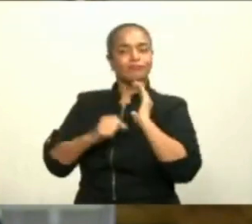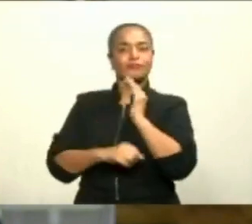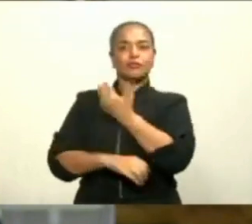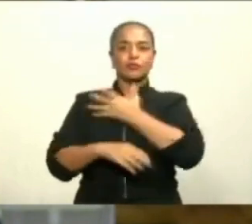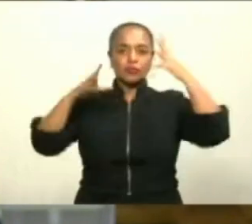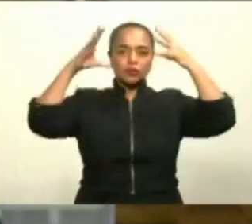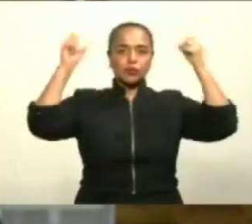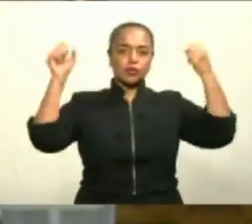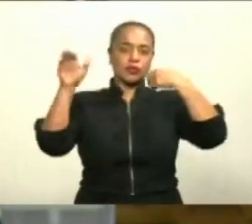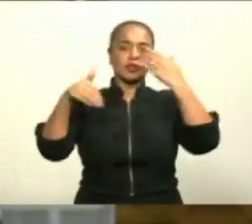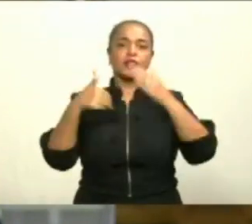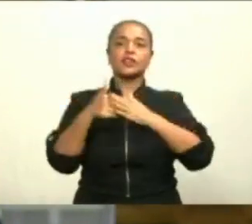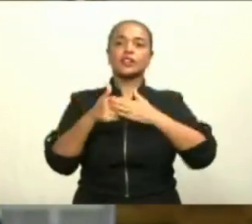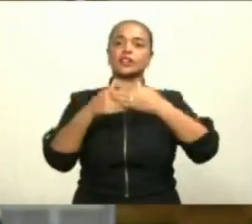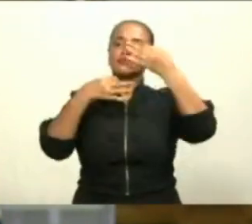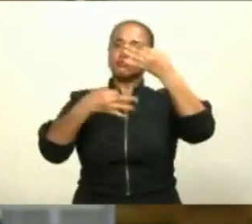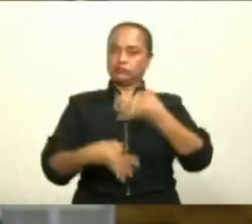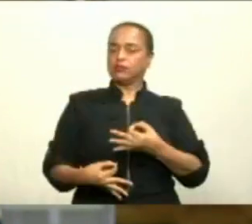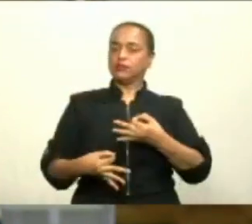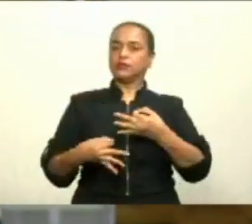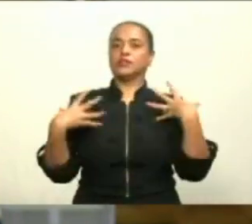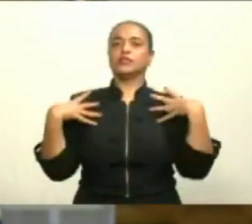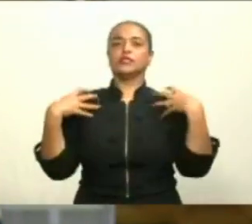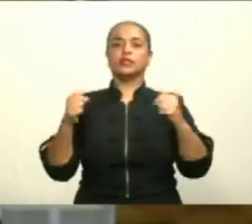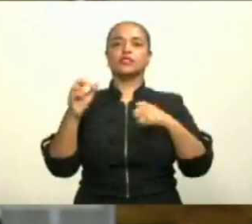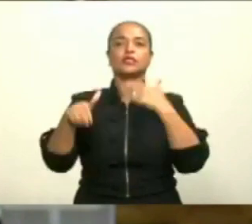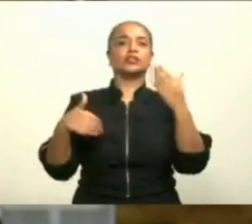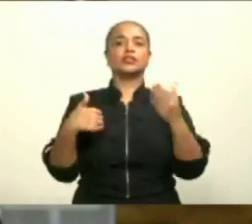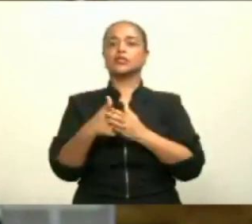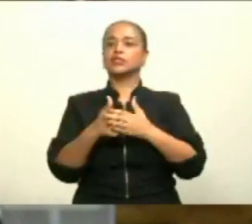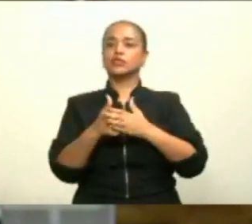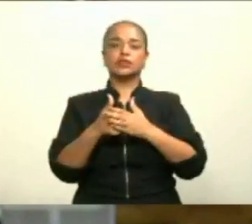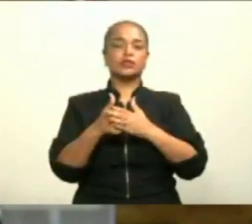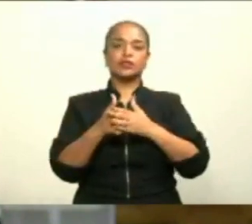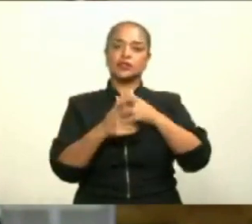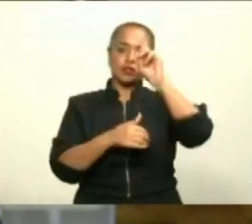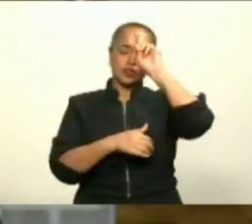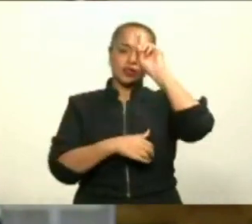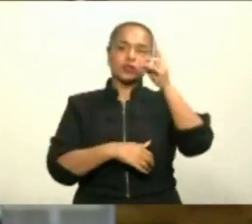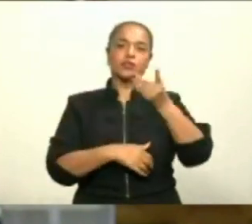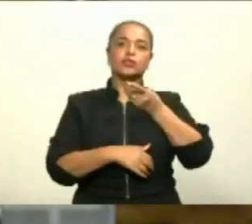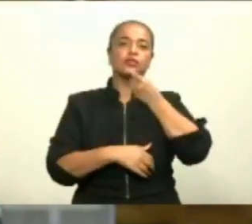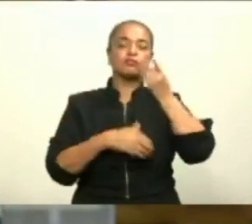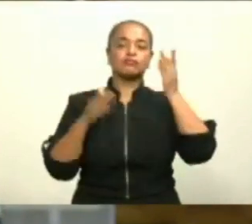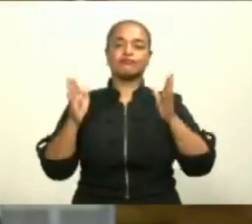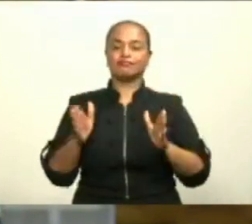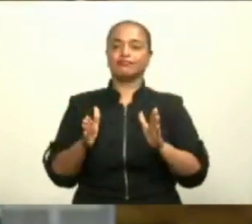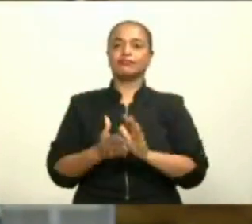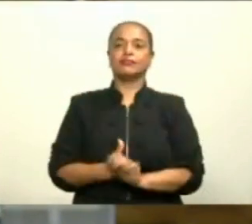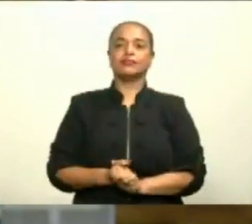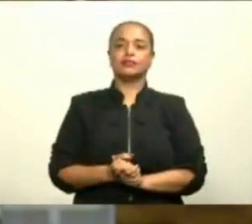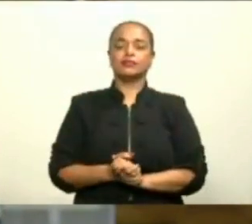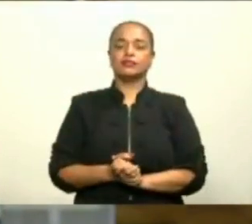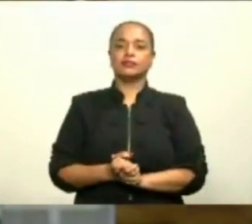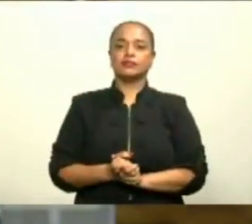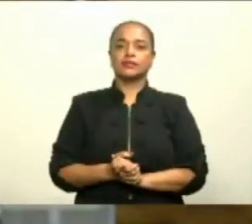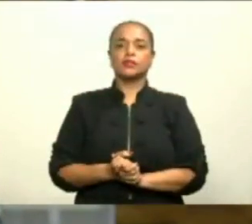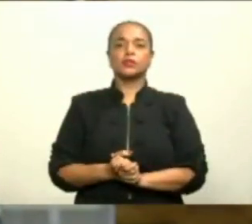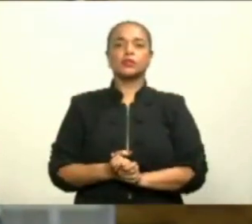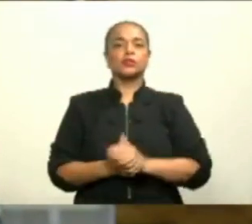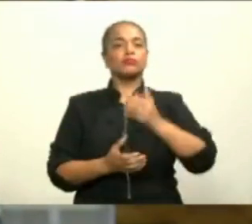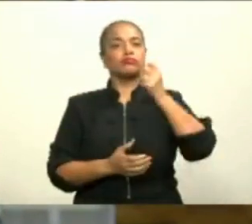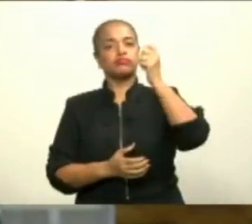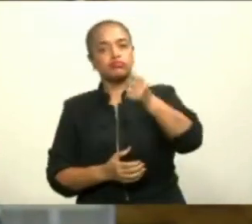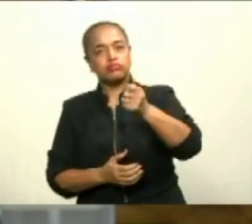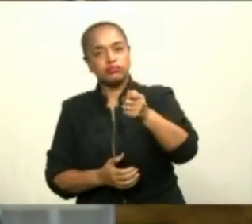garantizar la salud de los dominicanos y de todas las dominicanas, teniéndonos su mano